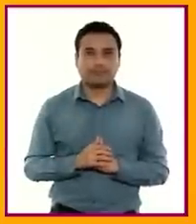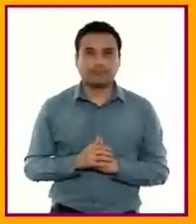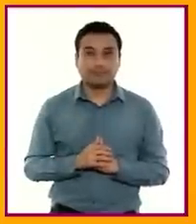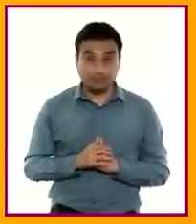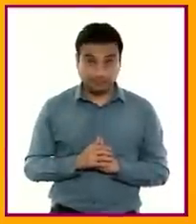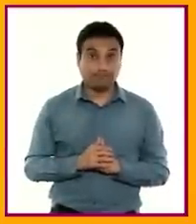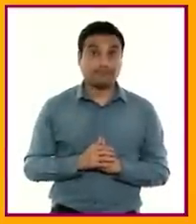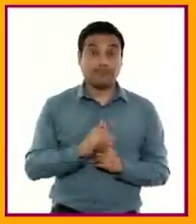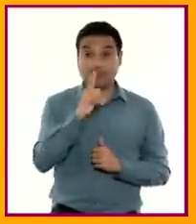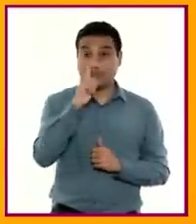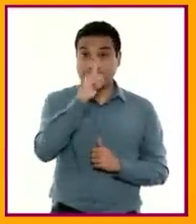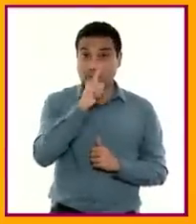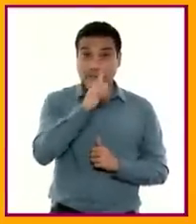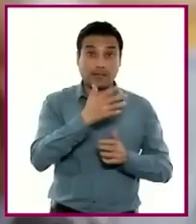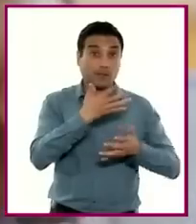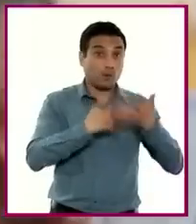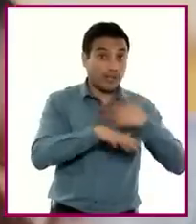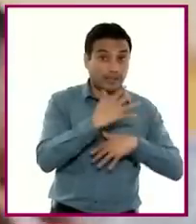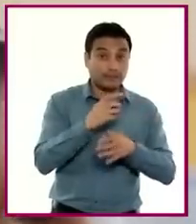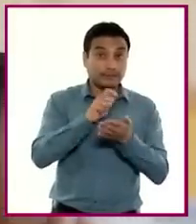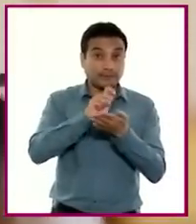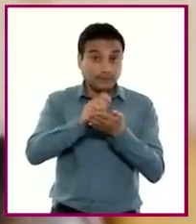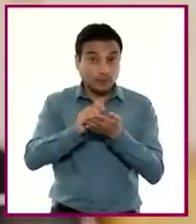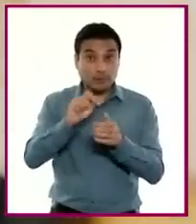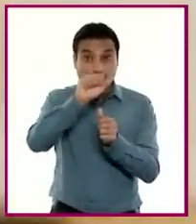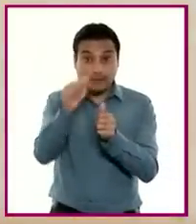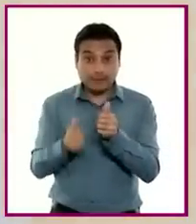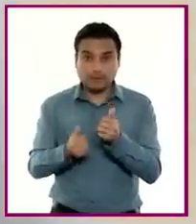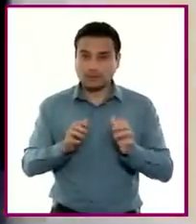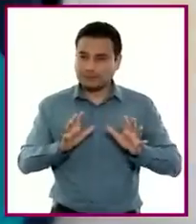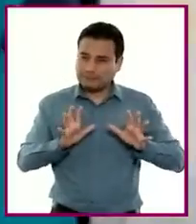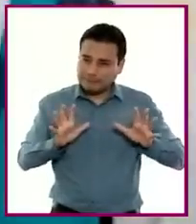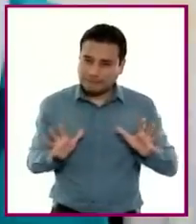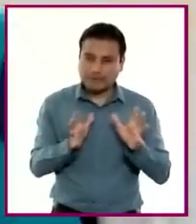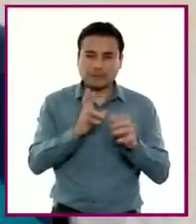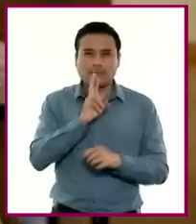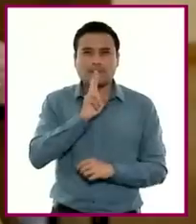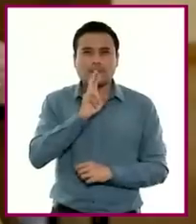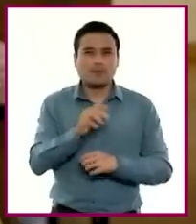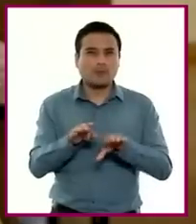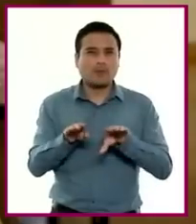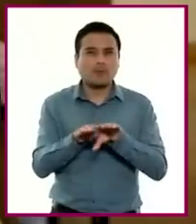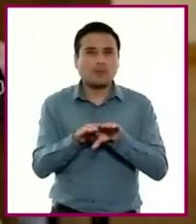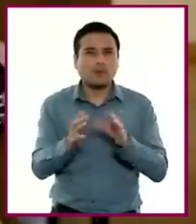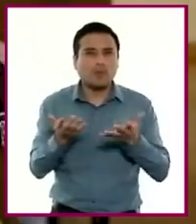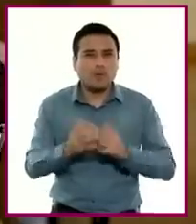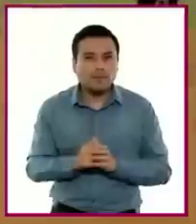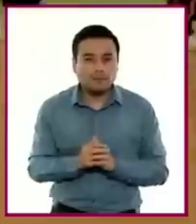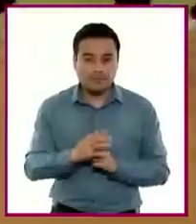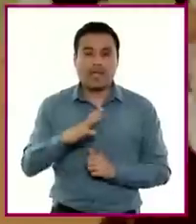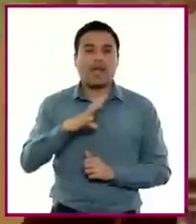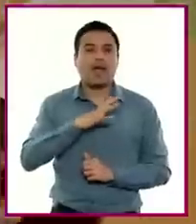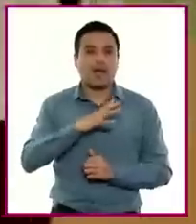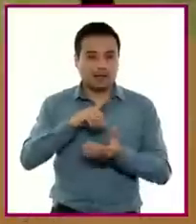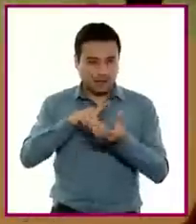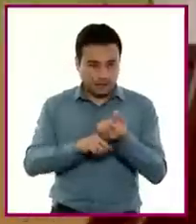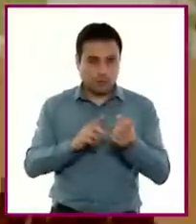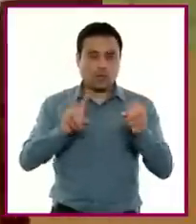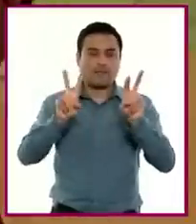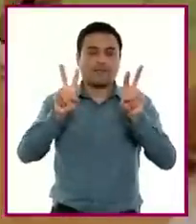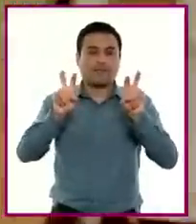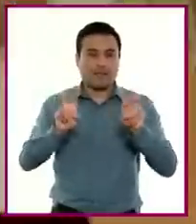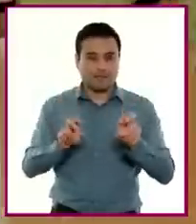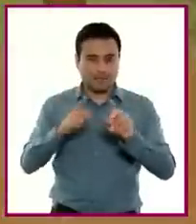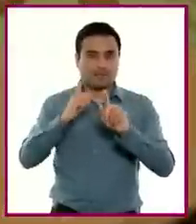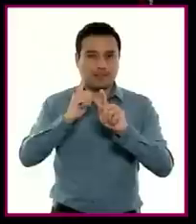oral, escrito y artísticos se refuerza mediante el trabajo con los contenidos de este campo y su vinculación con las de los